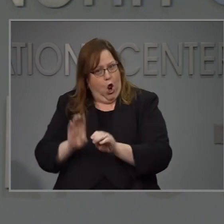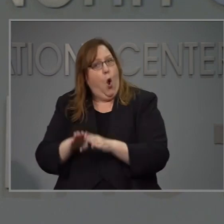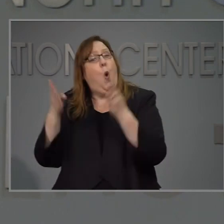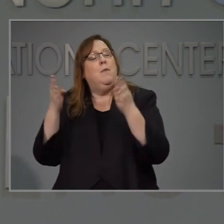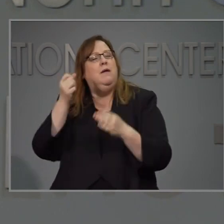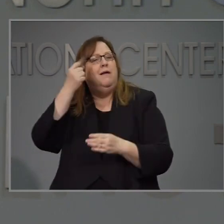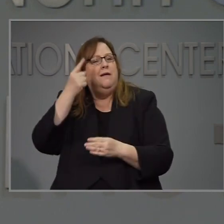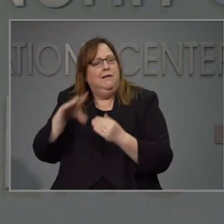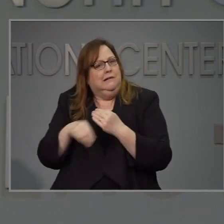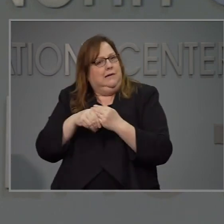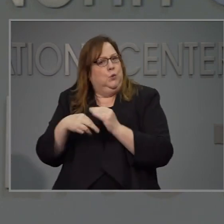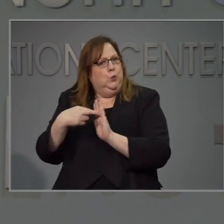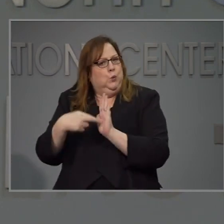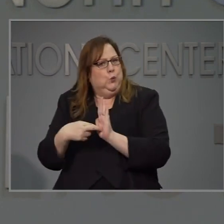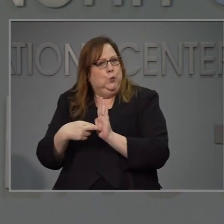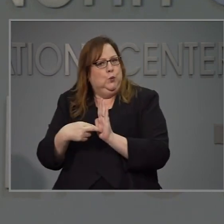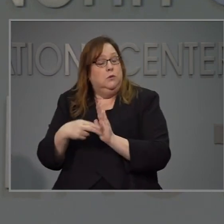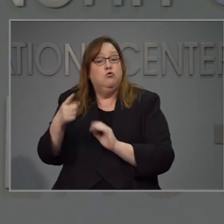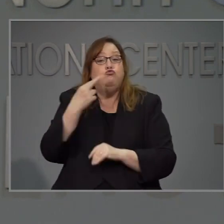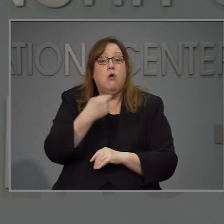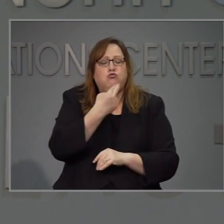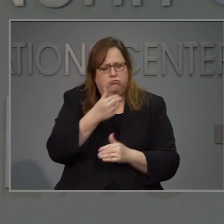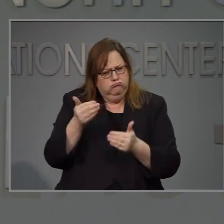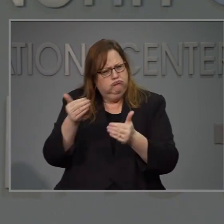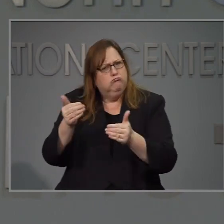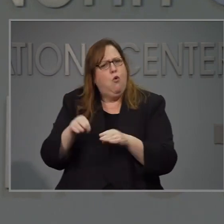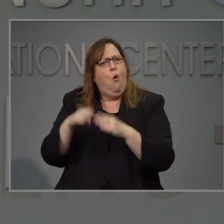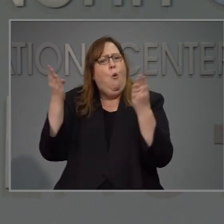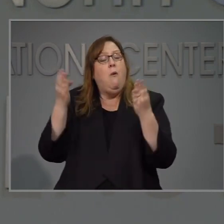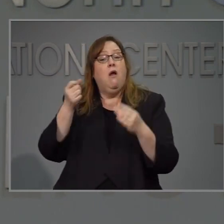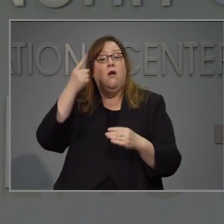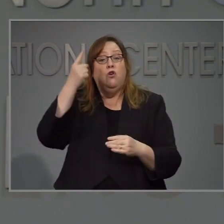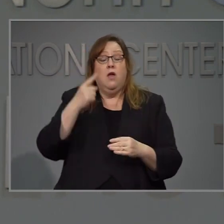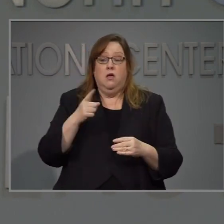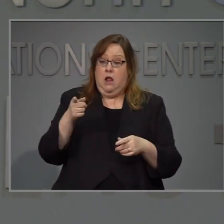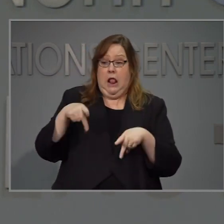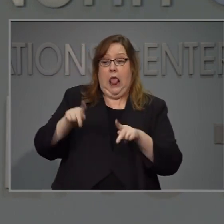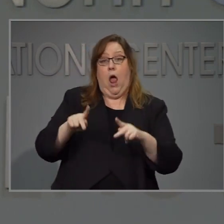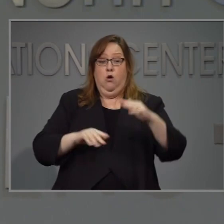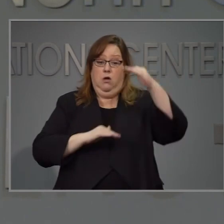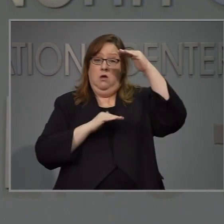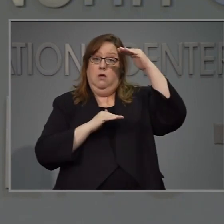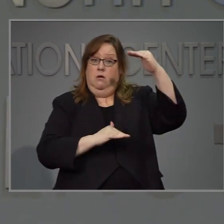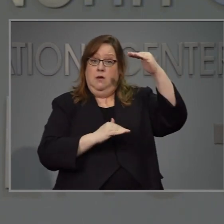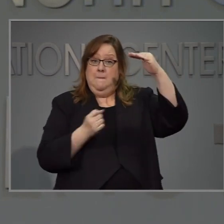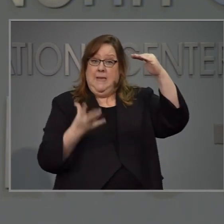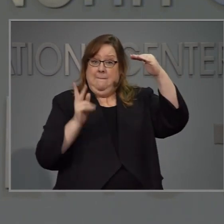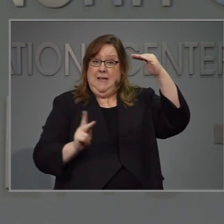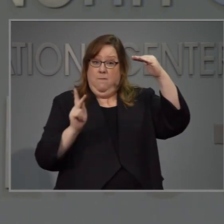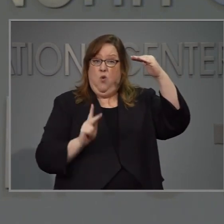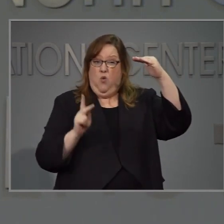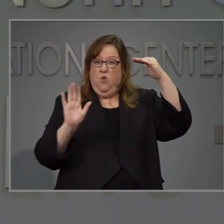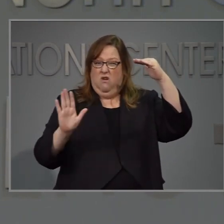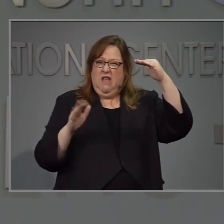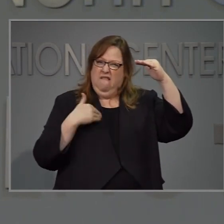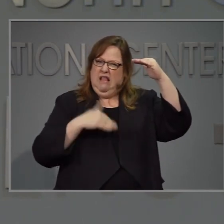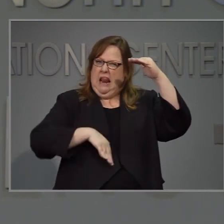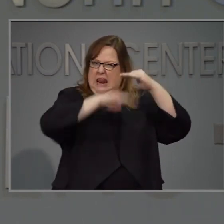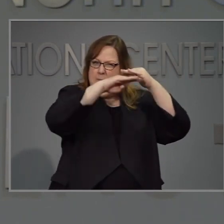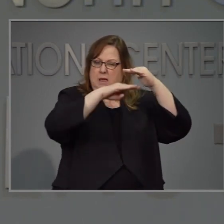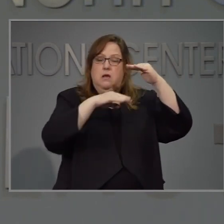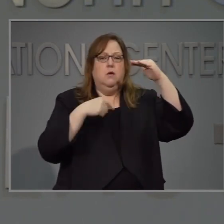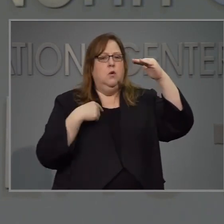restaurantes pueden volver a abrir para clientes en el interior al máximo de 50 por ciento de su capacidad con distanciamiento y